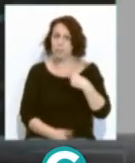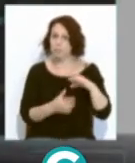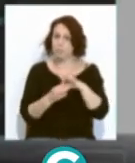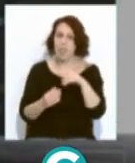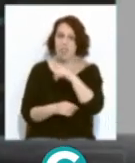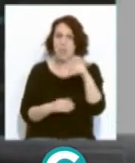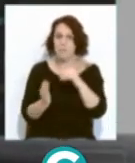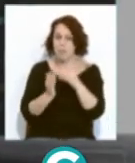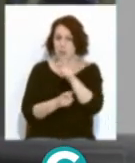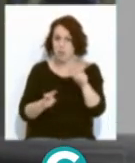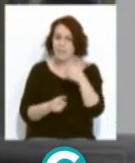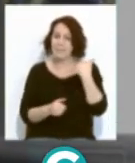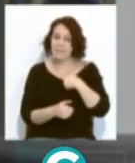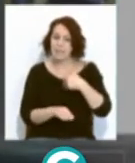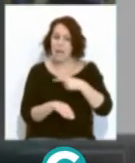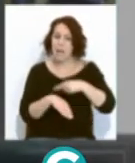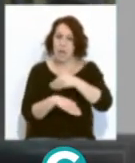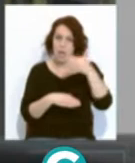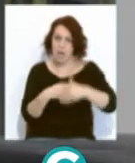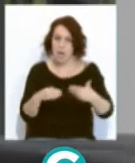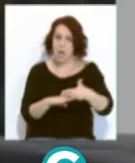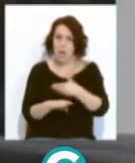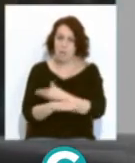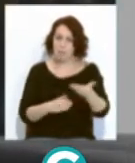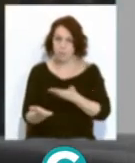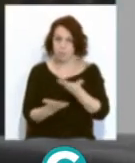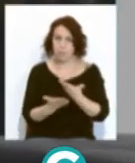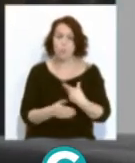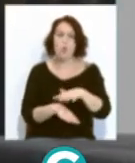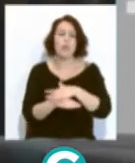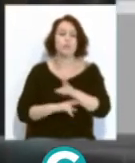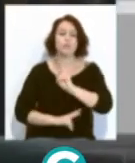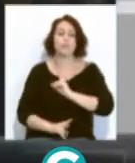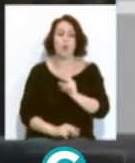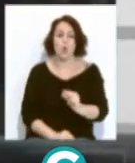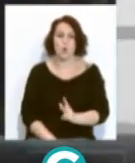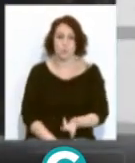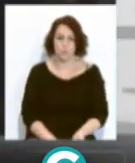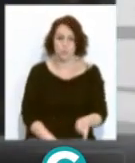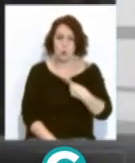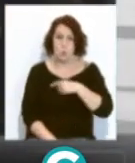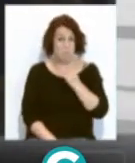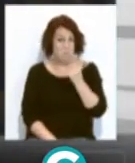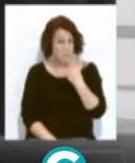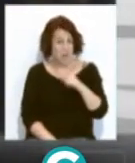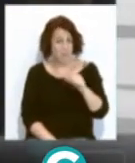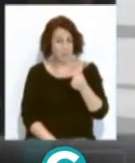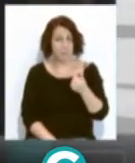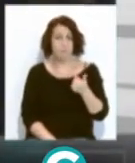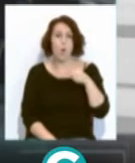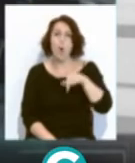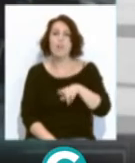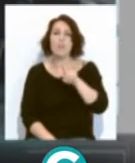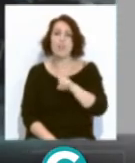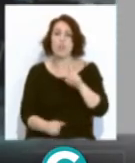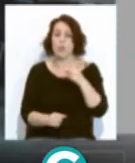.000 habitantes, ya pidió ese adelanto del toque de queda, recordarán ustedes. El Gobierno nos dijo que no y estábamos en mil casos, hoy estamos